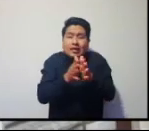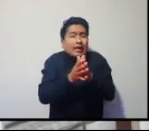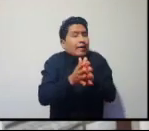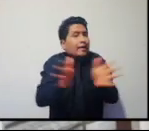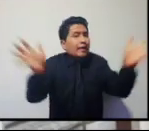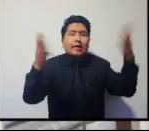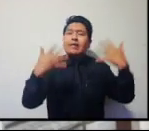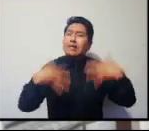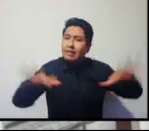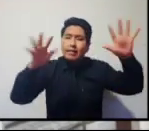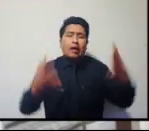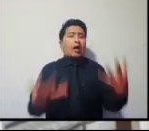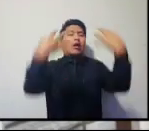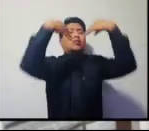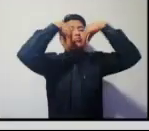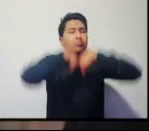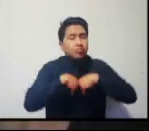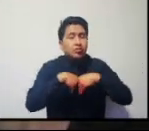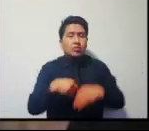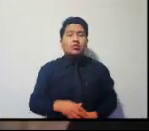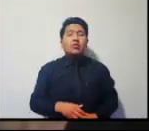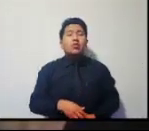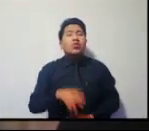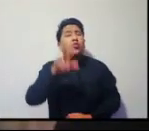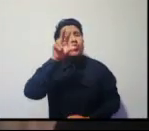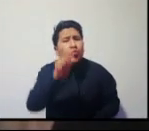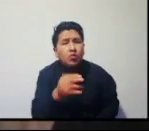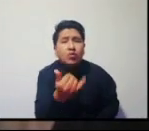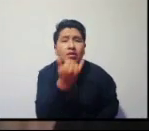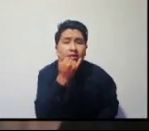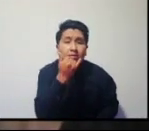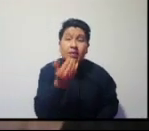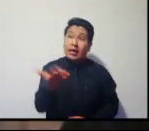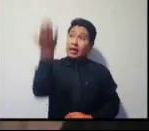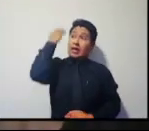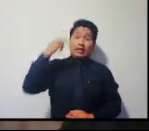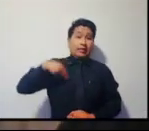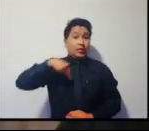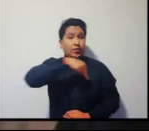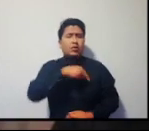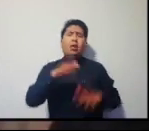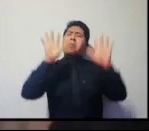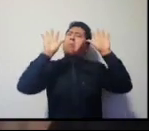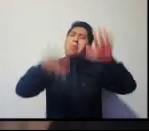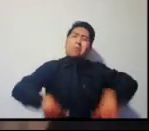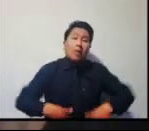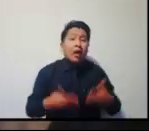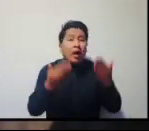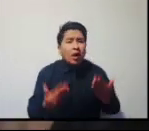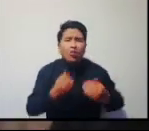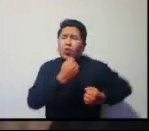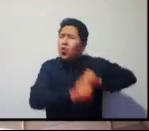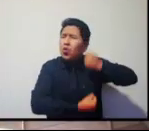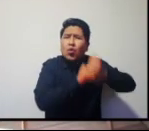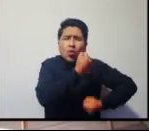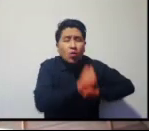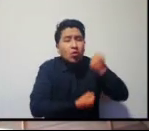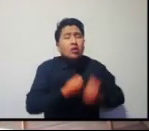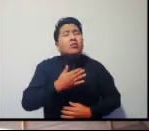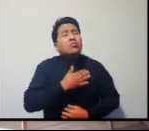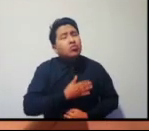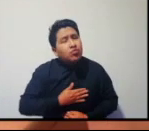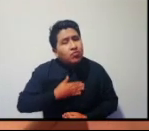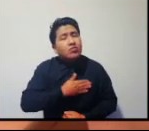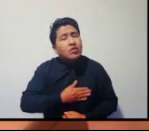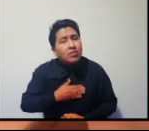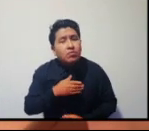se han visto afectados por este virus. No cometan el mismo error que nosotros. Todos los días pensamos que estamos despertando en una película de horror. Lo único que les